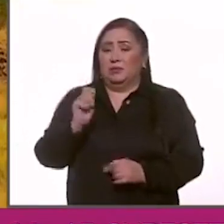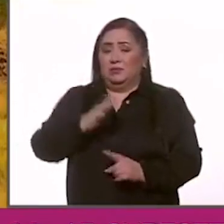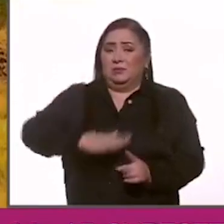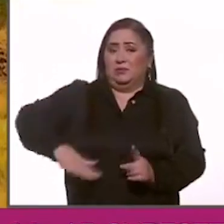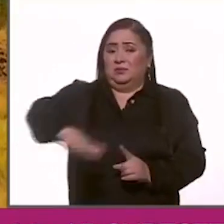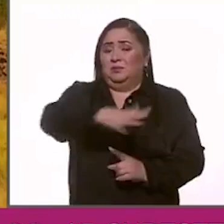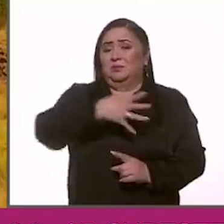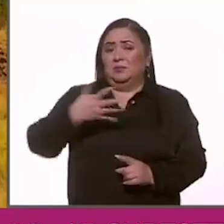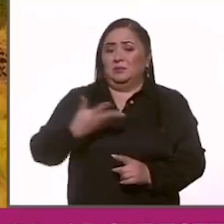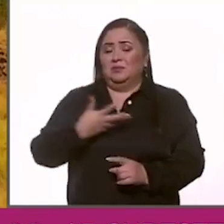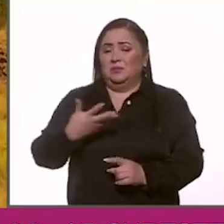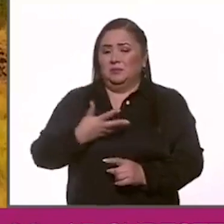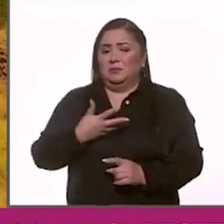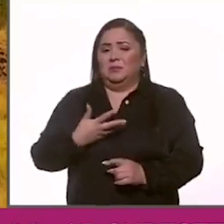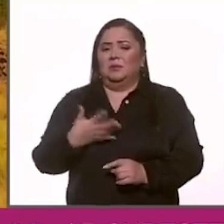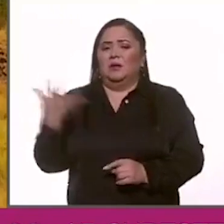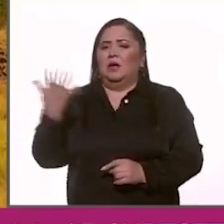población.